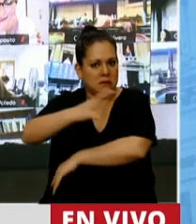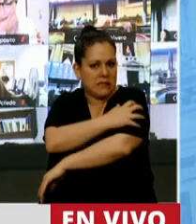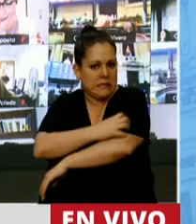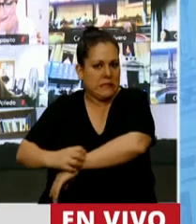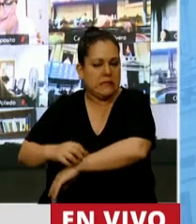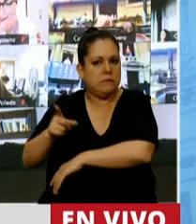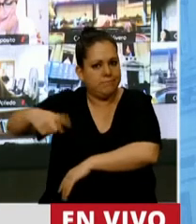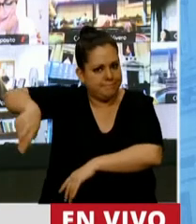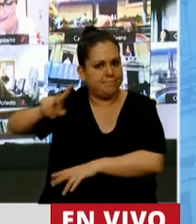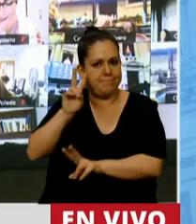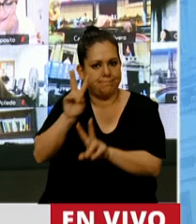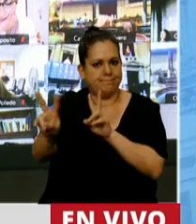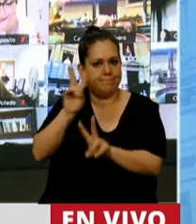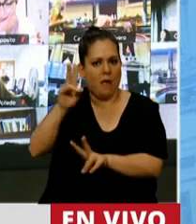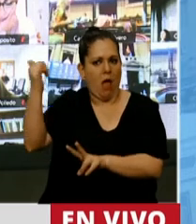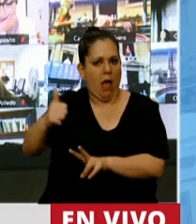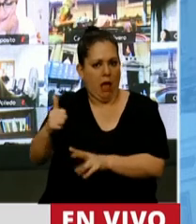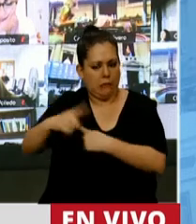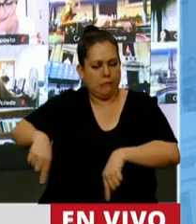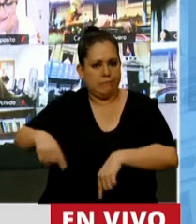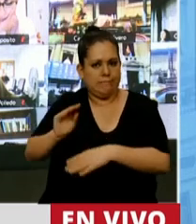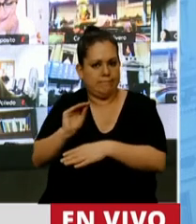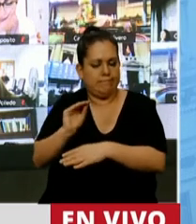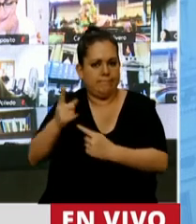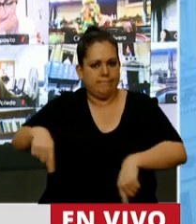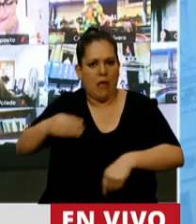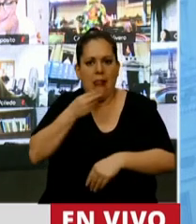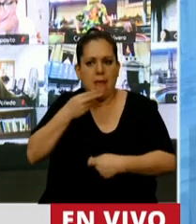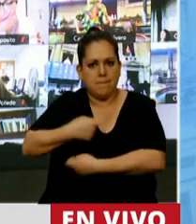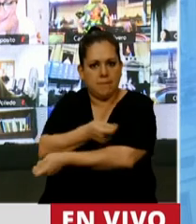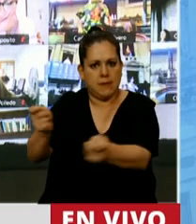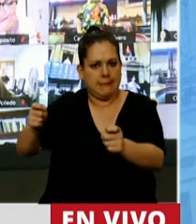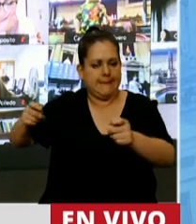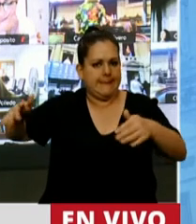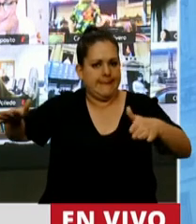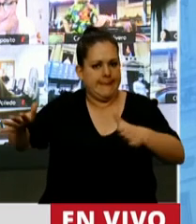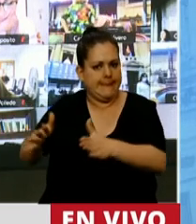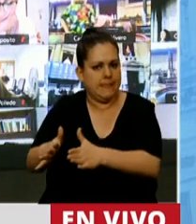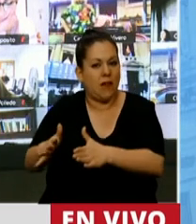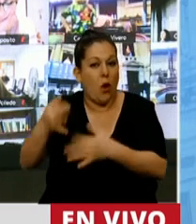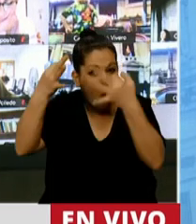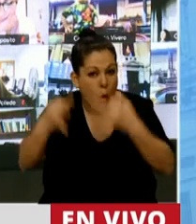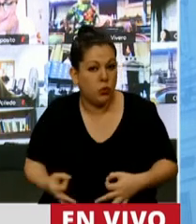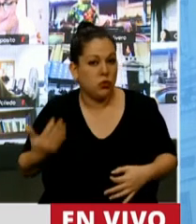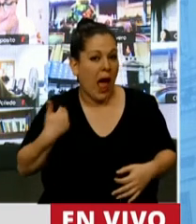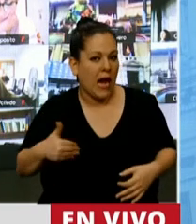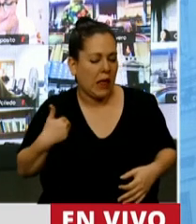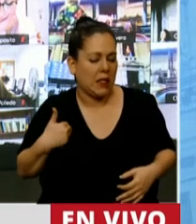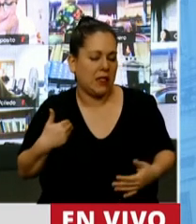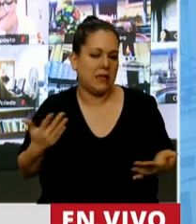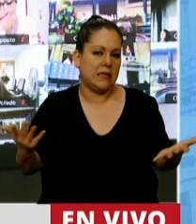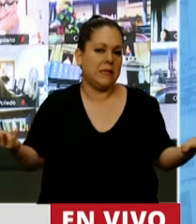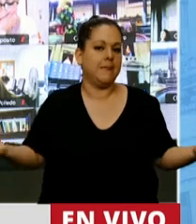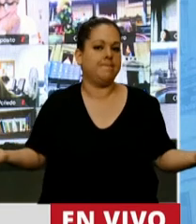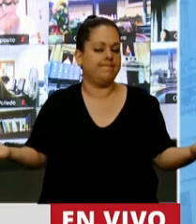que ya estamos viendo que hay desabastecimiento en los productos alimentarios, en un país como la Argentina. Pero más allá de estas